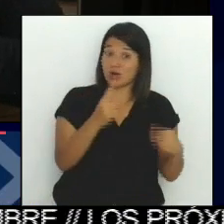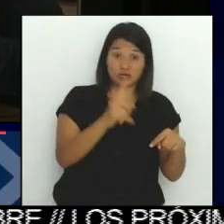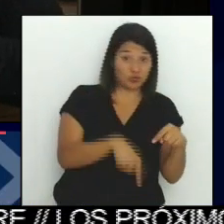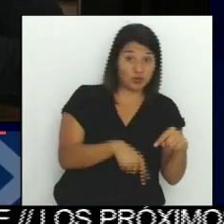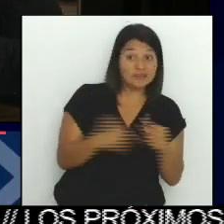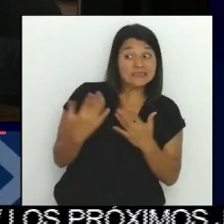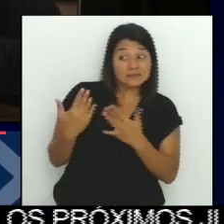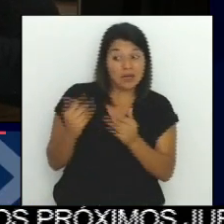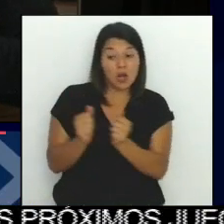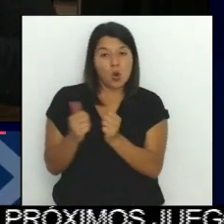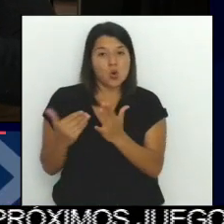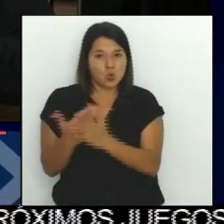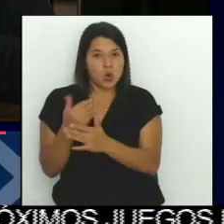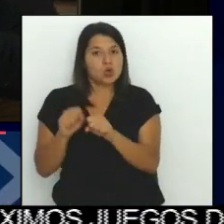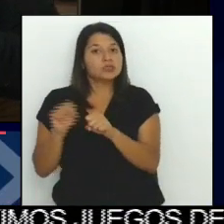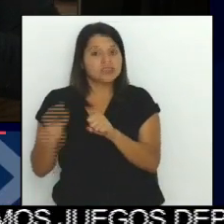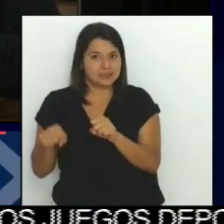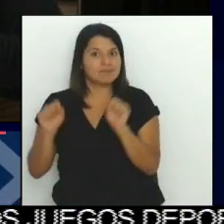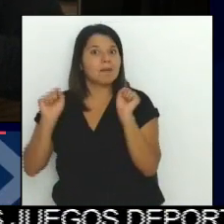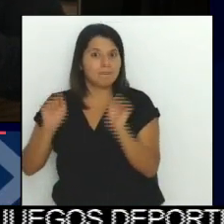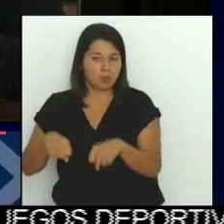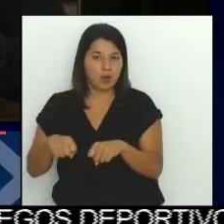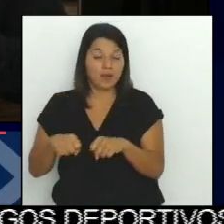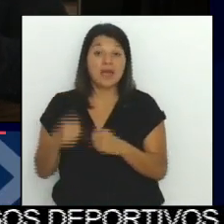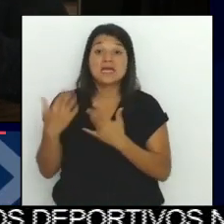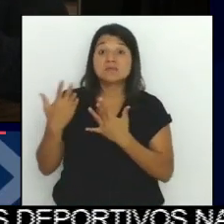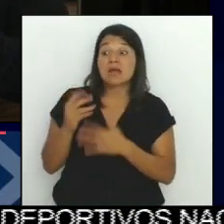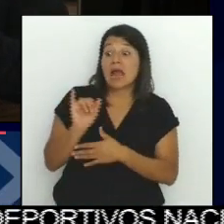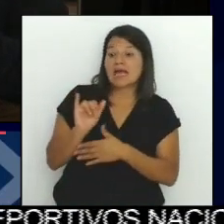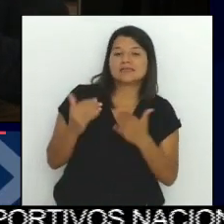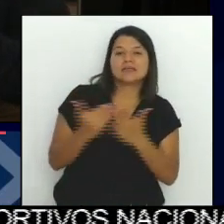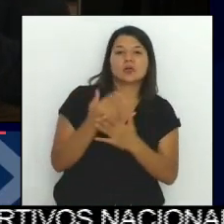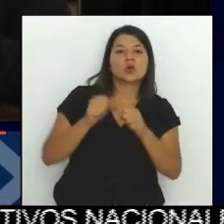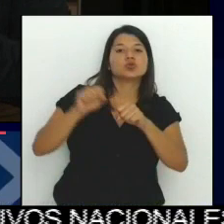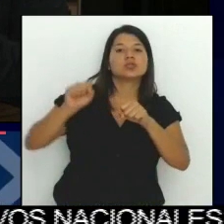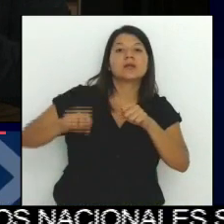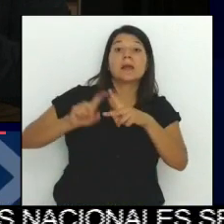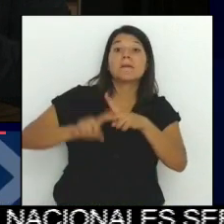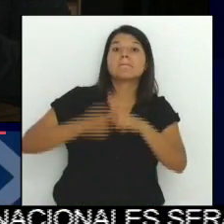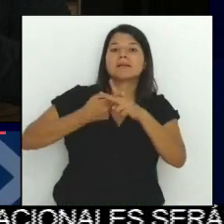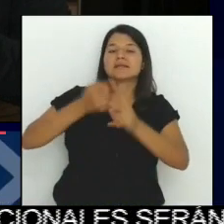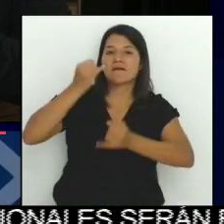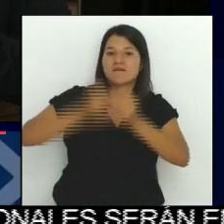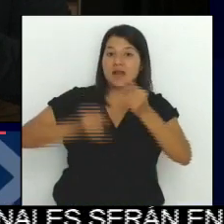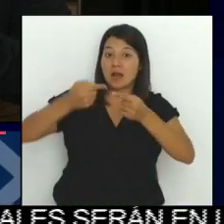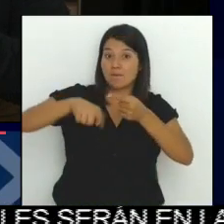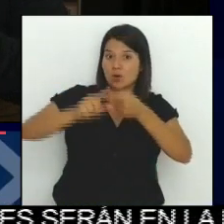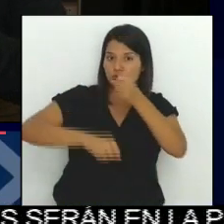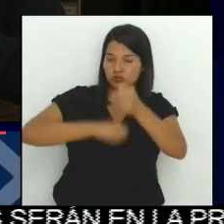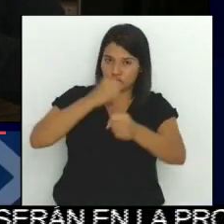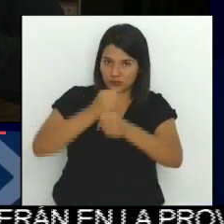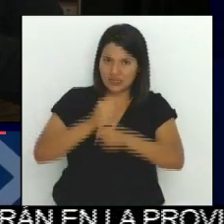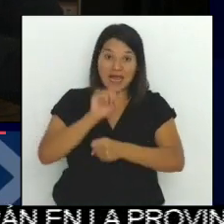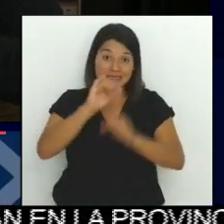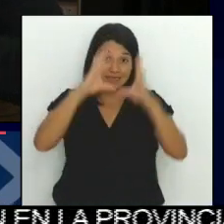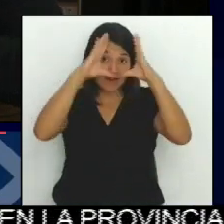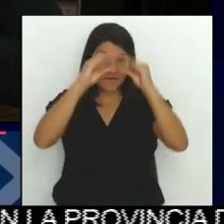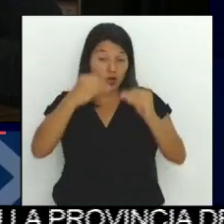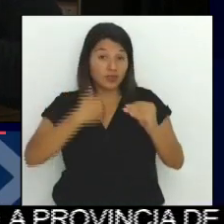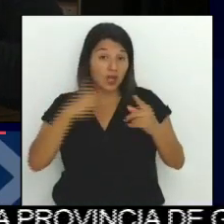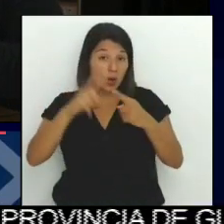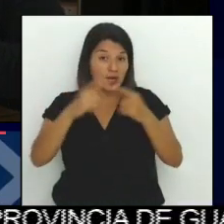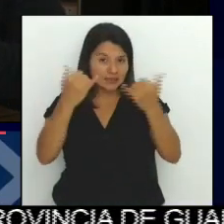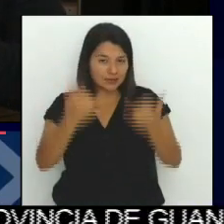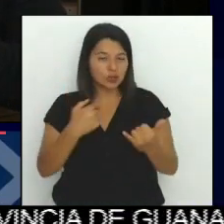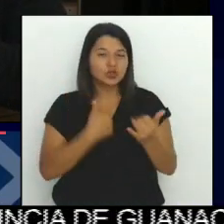nuevo sistema entre ya a funcionar a finales del próximo año. Ahí se lee la información que tengo de momento. Vuelvo con usted al estudio